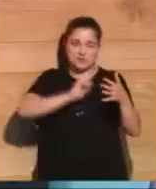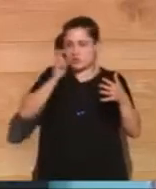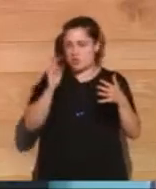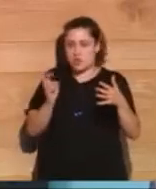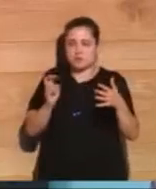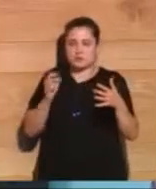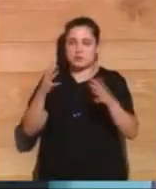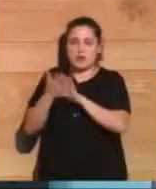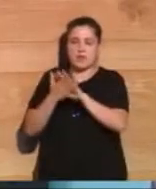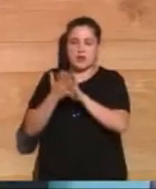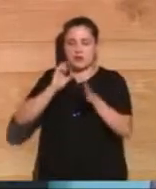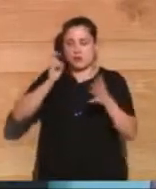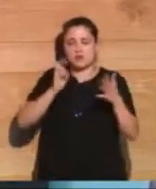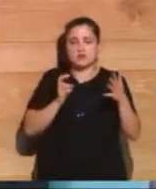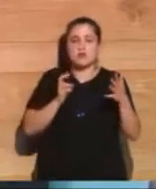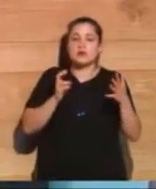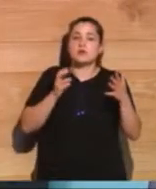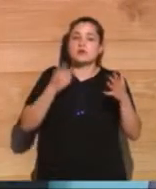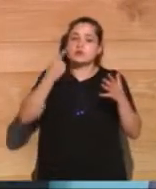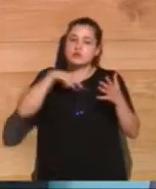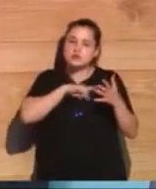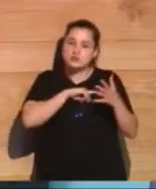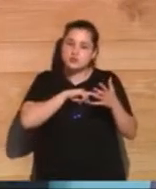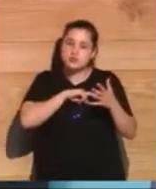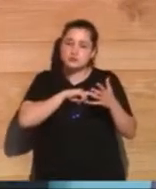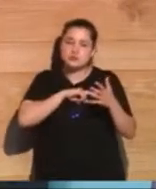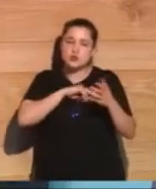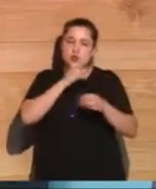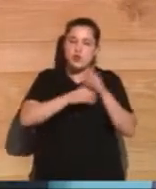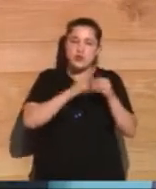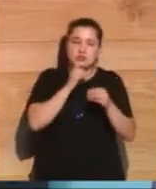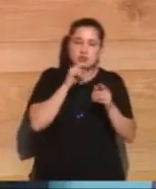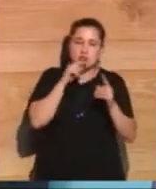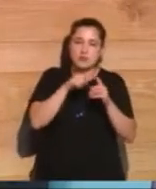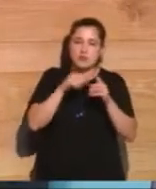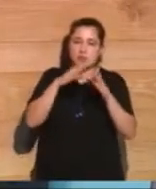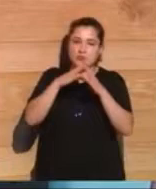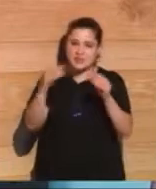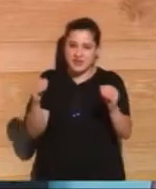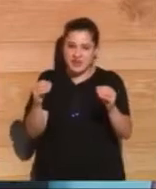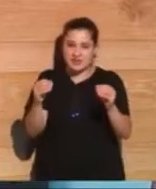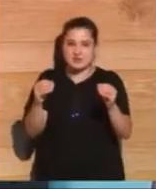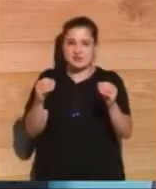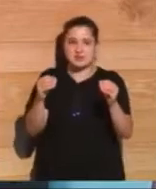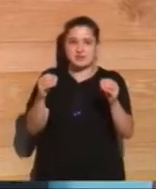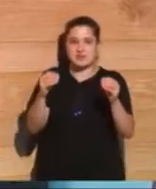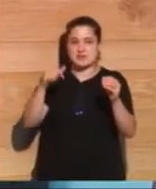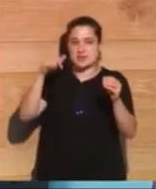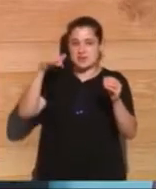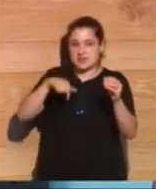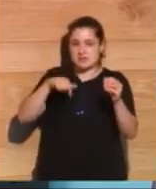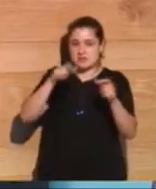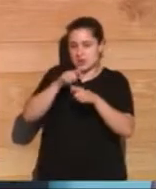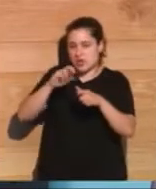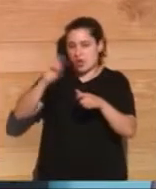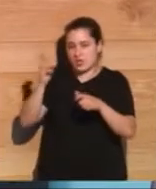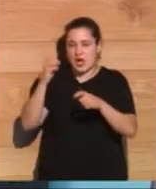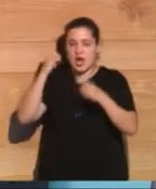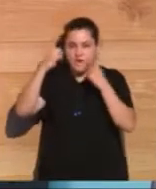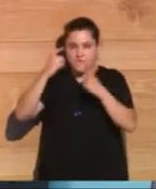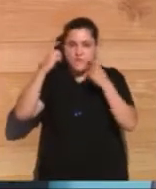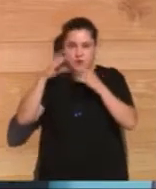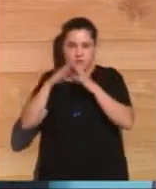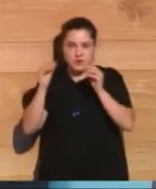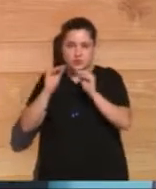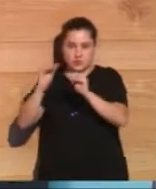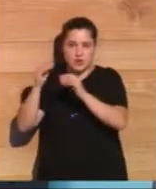¿Cómo hacemos para que las universidades, y aquí está Matáis y otros muchos actores que lo están haciendo posible